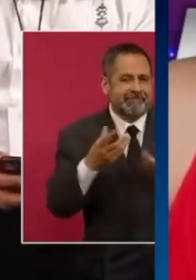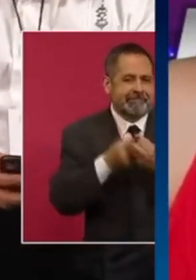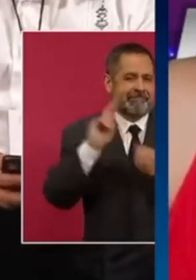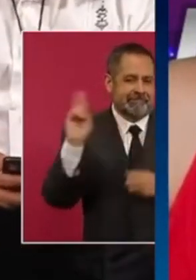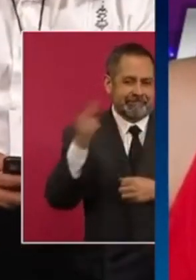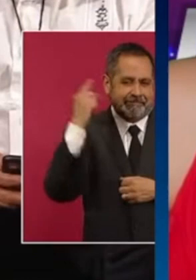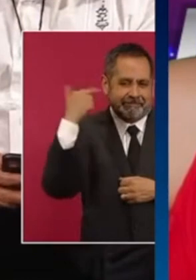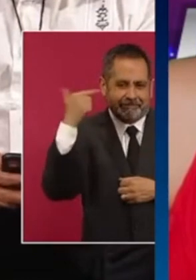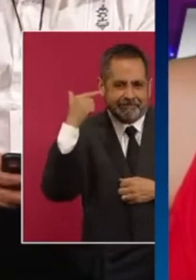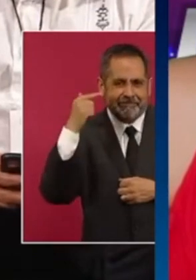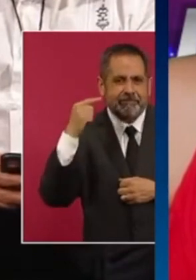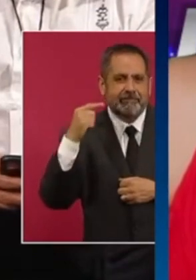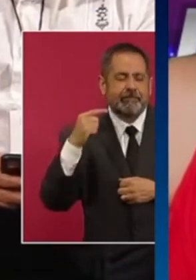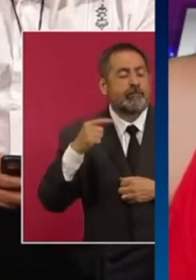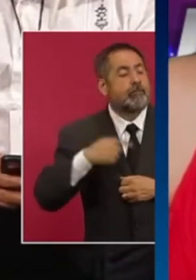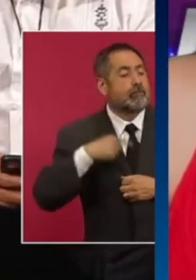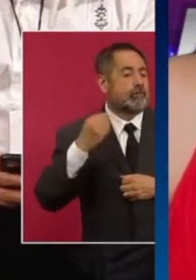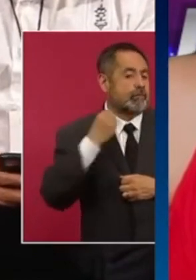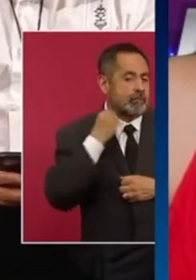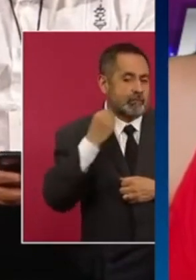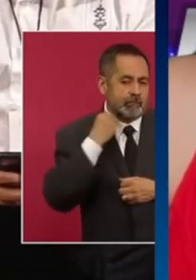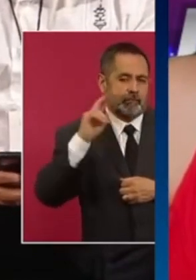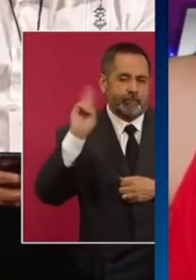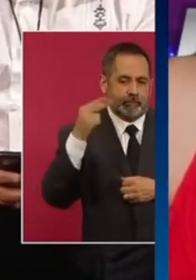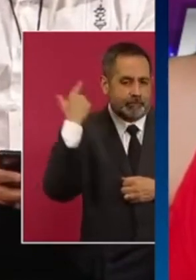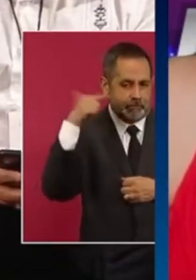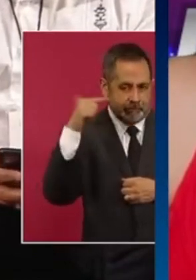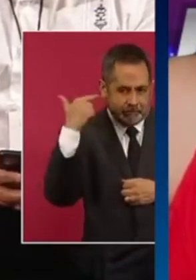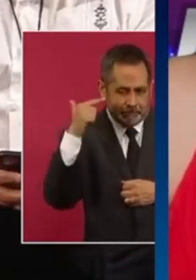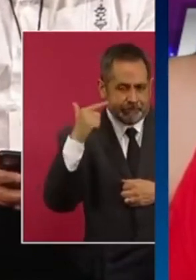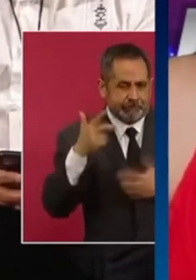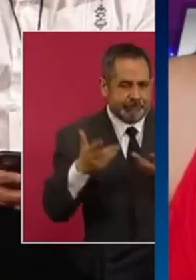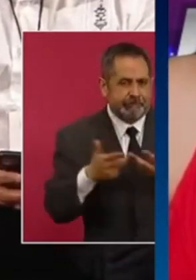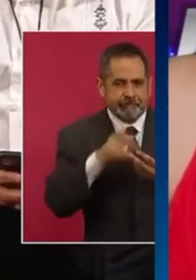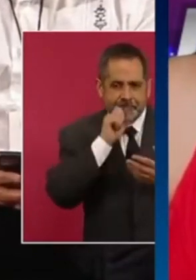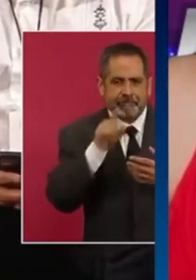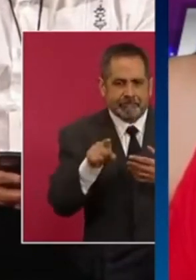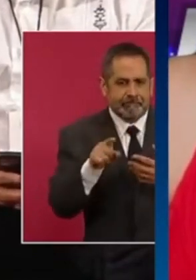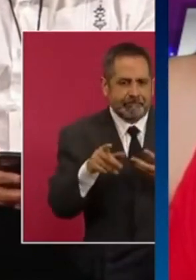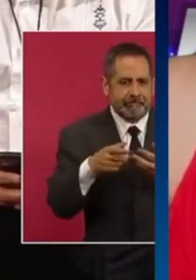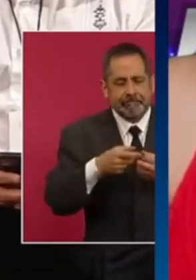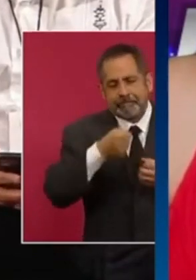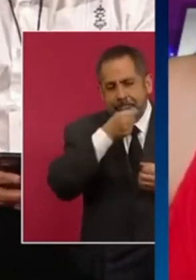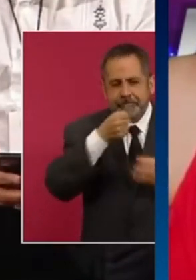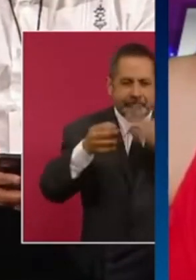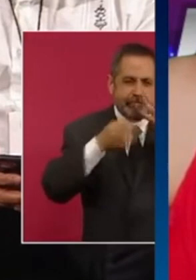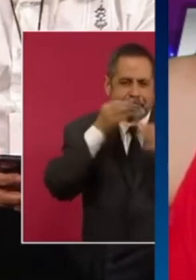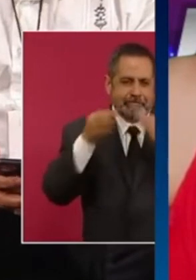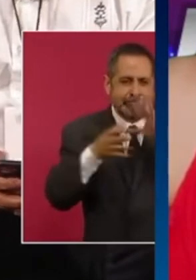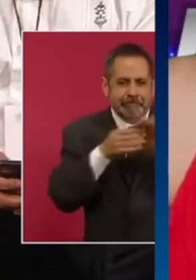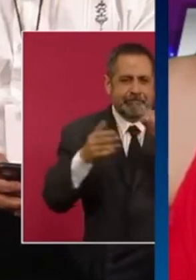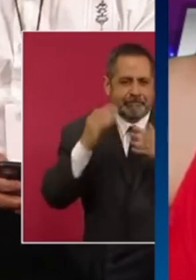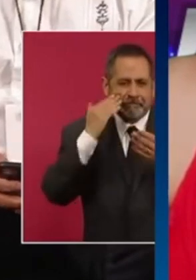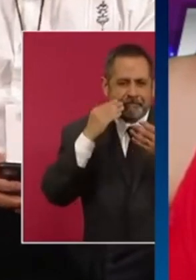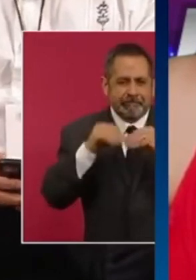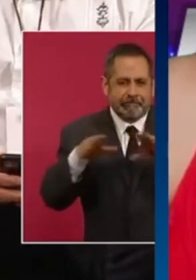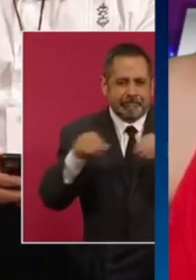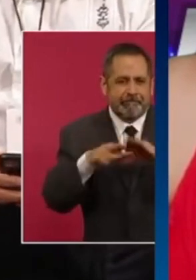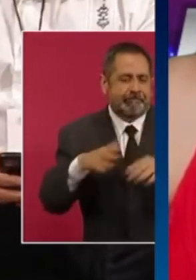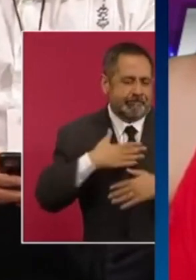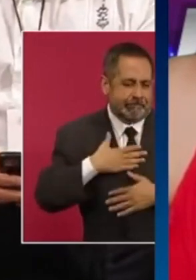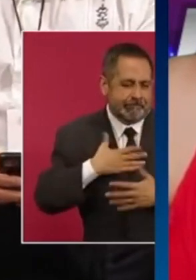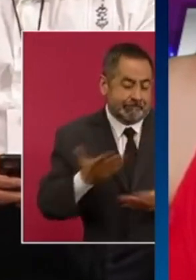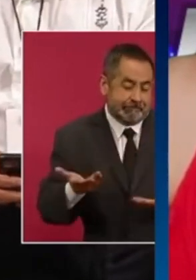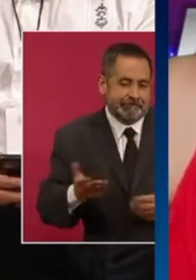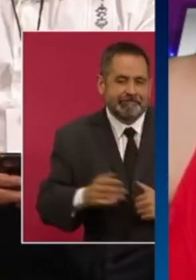Guadalajara. ¿Mande? Soy abogado de la Universidad de Guadalajara y pues también soy conductor del canal, de El Charro en